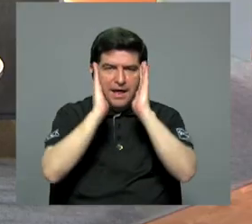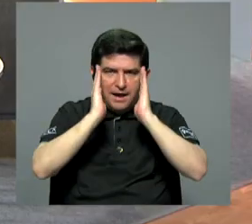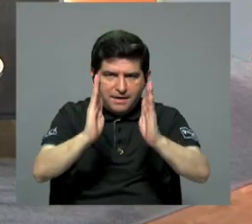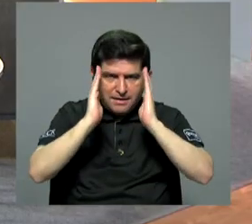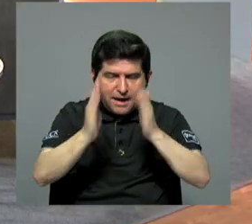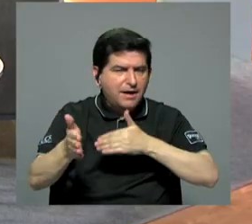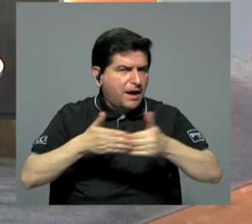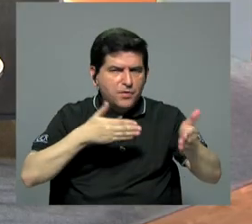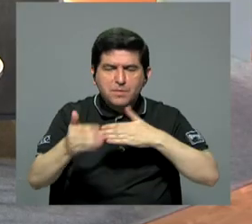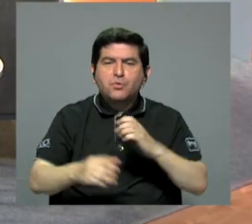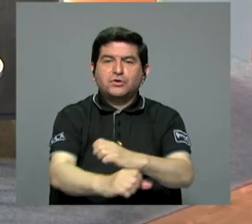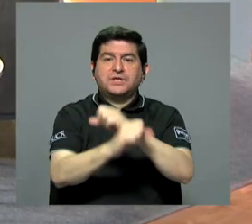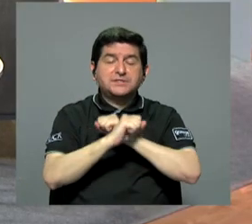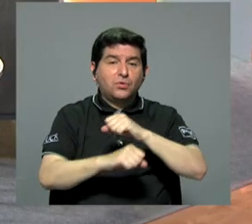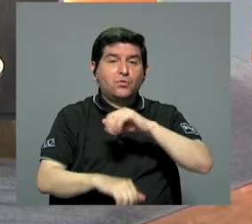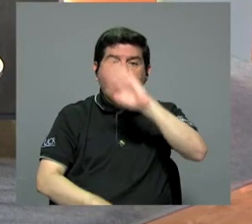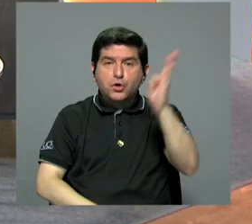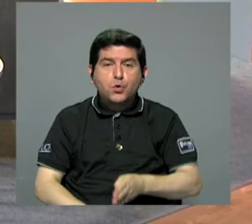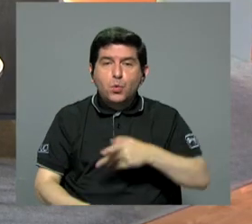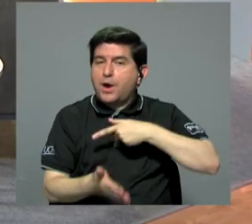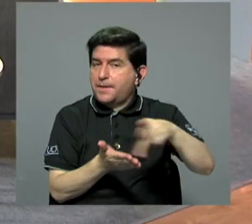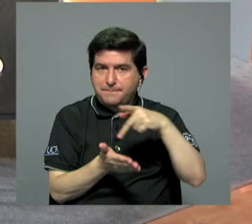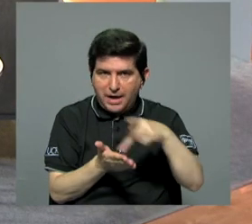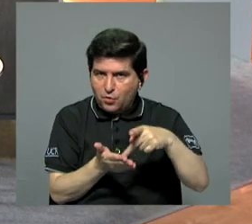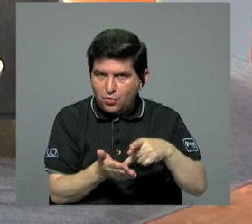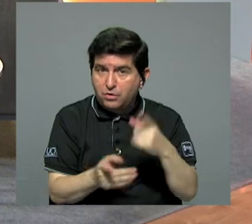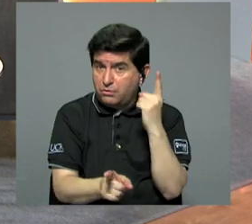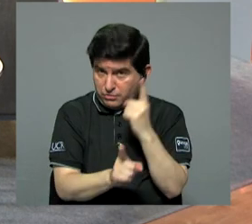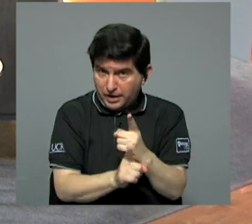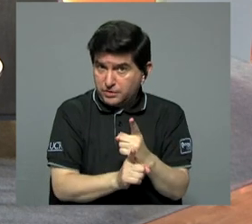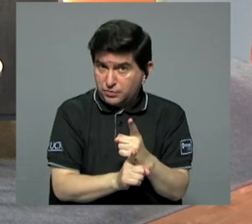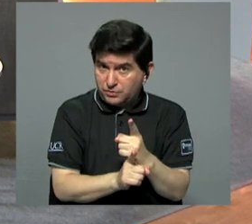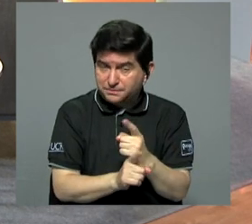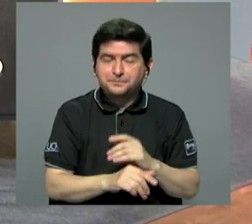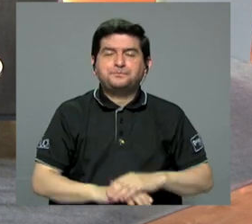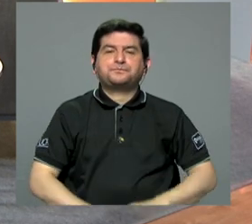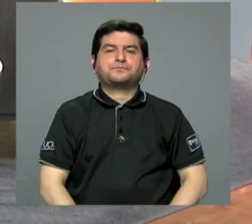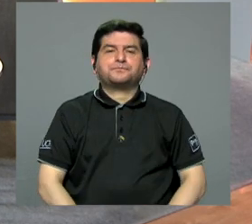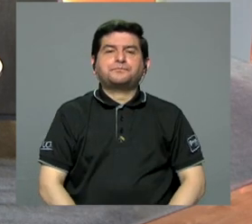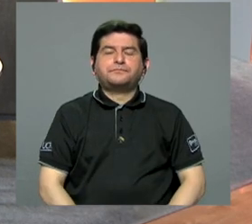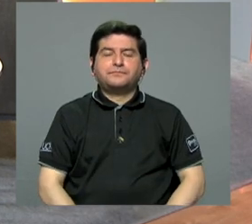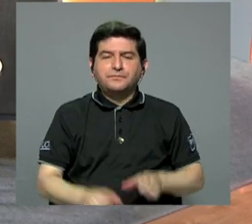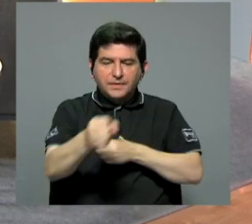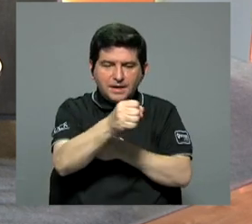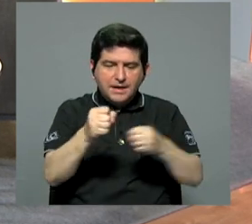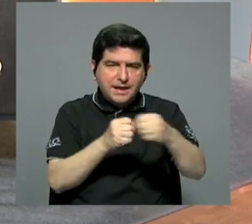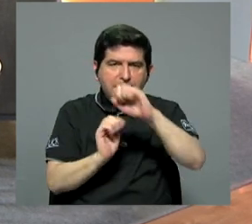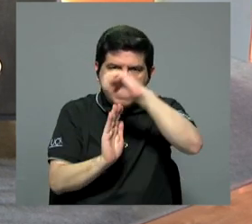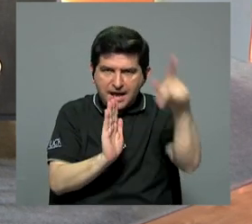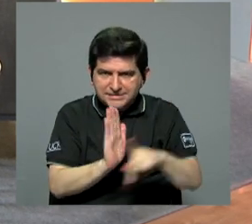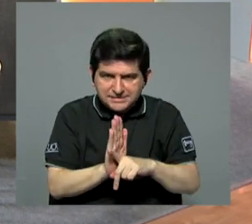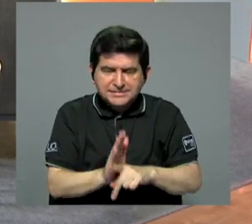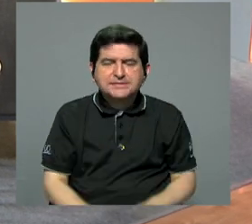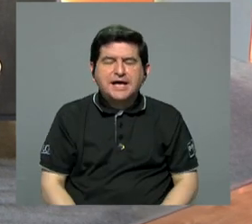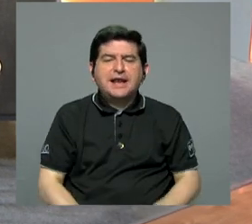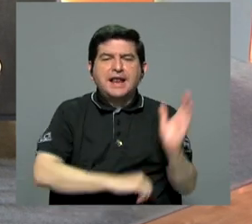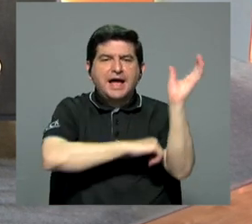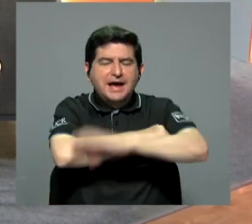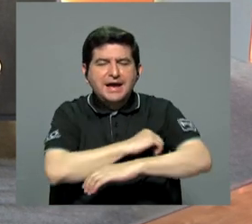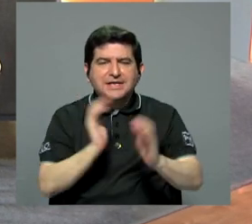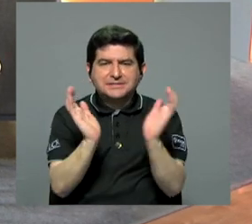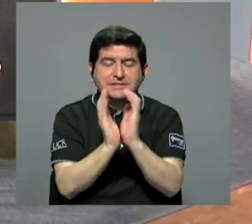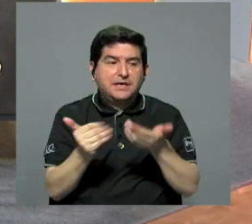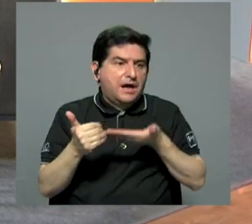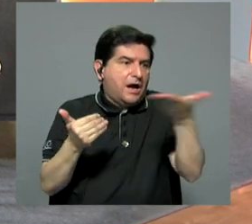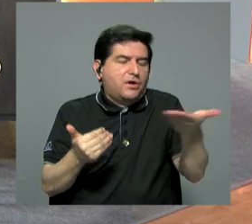maneras, a pesar de que ese es un seguro que nunca pagó. Correcto. La sala constitucional, por otro lado, condena a la caja a